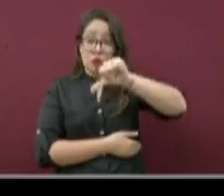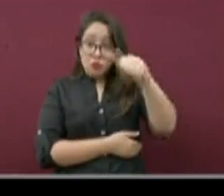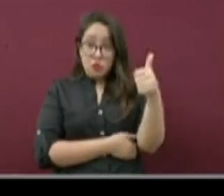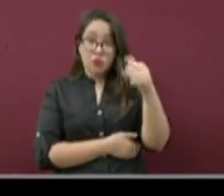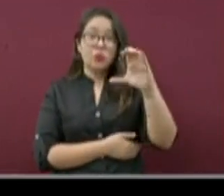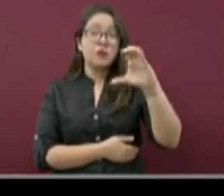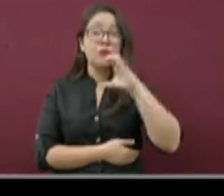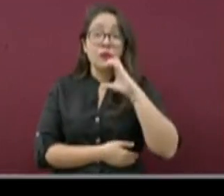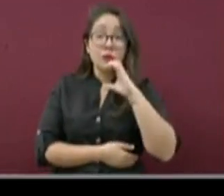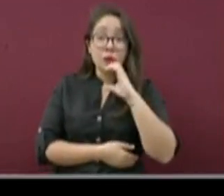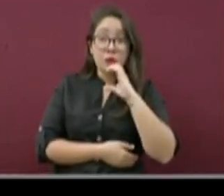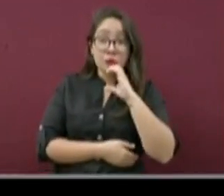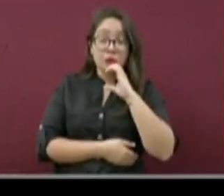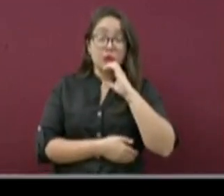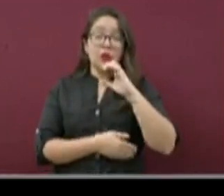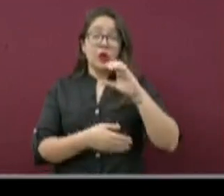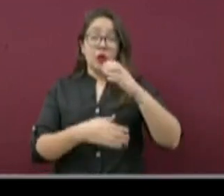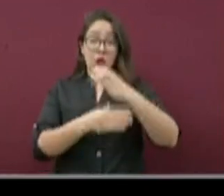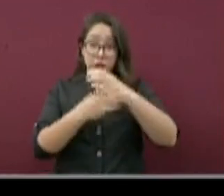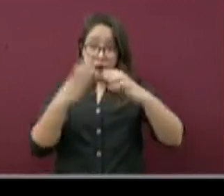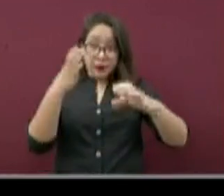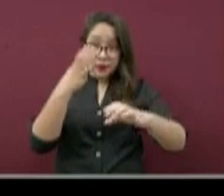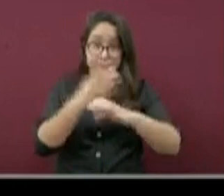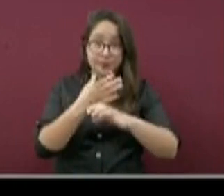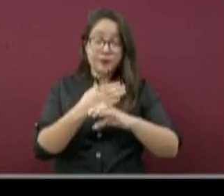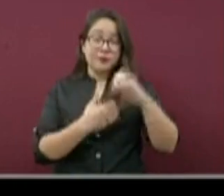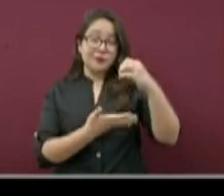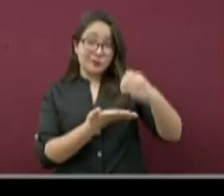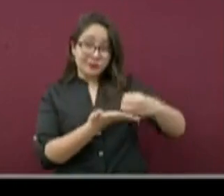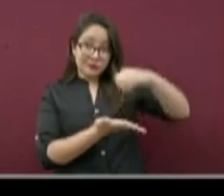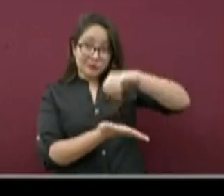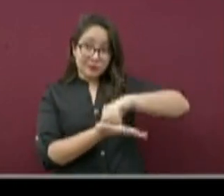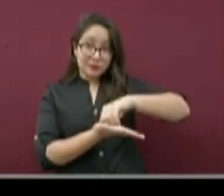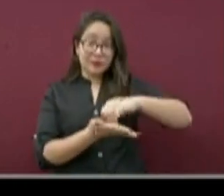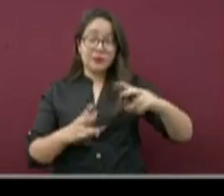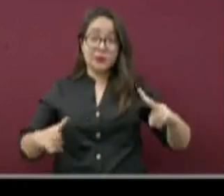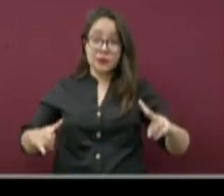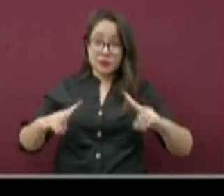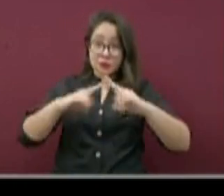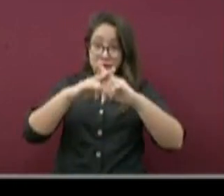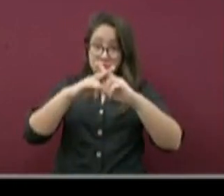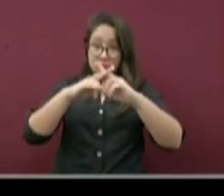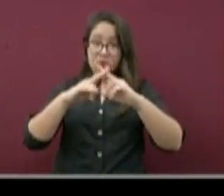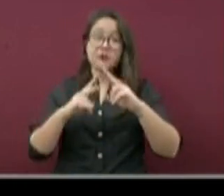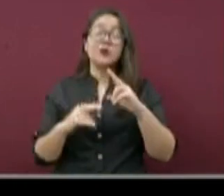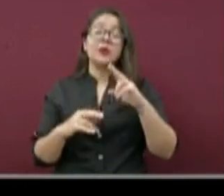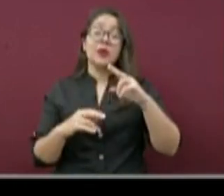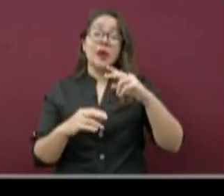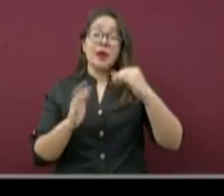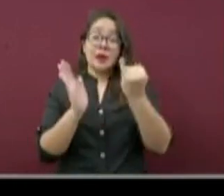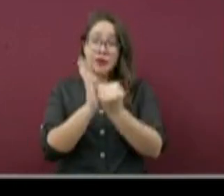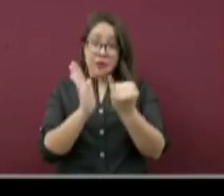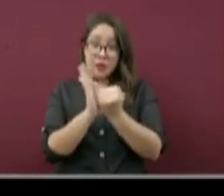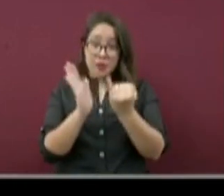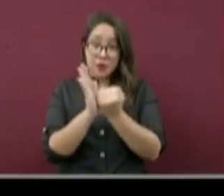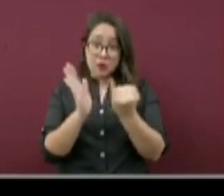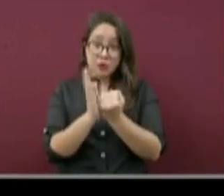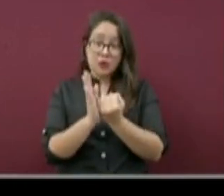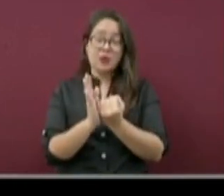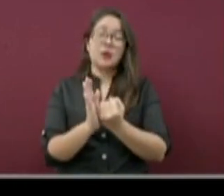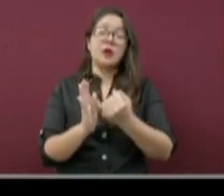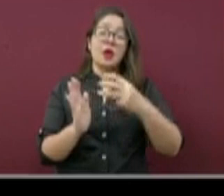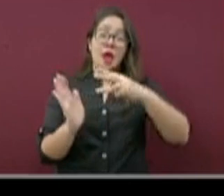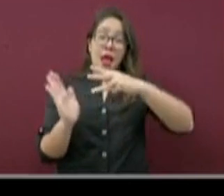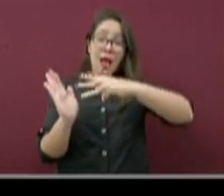como Córdoba, Zamaloapan, Orizaba, Poza Rica, Iztazoquitlán, Martínez de la